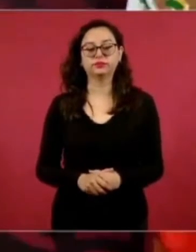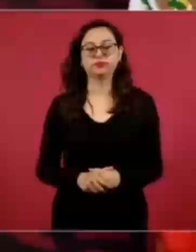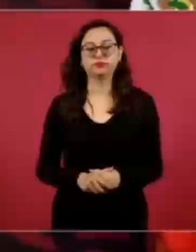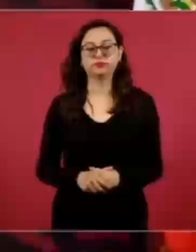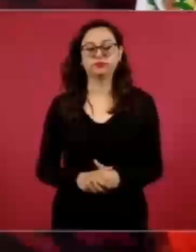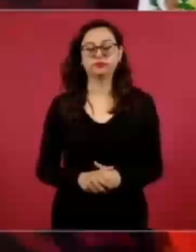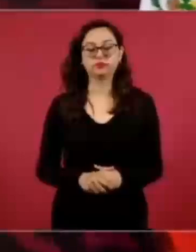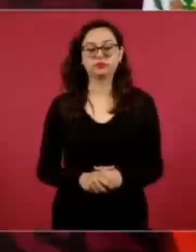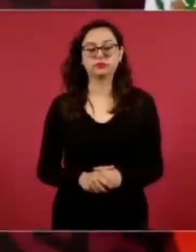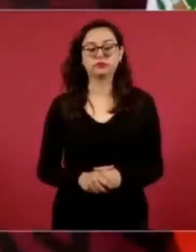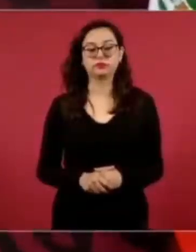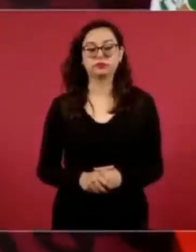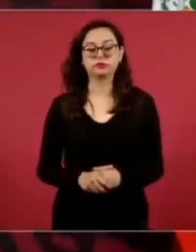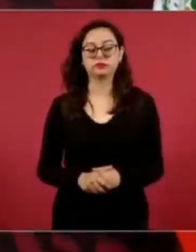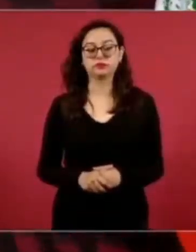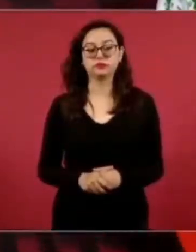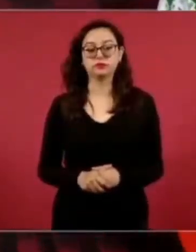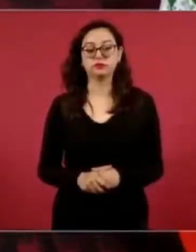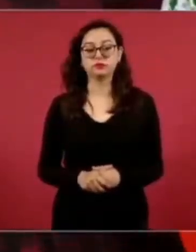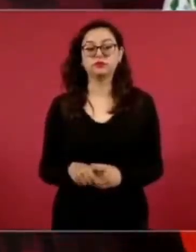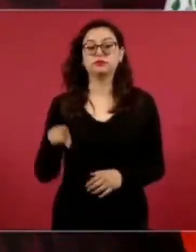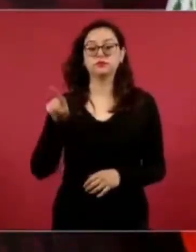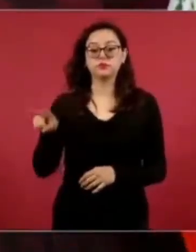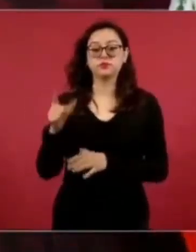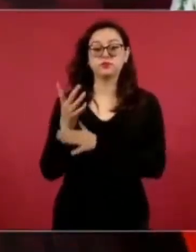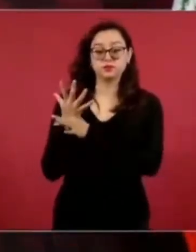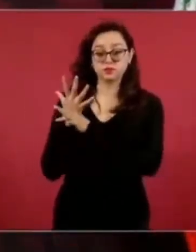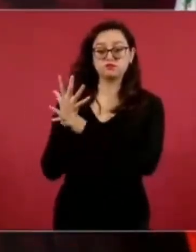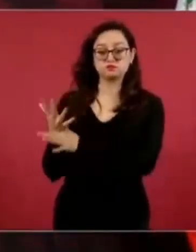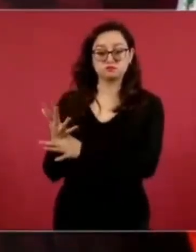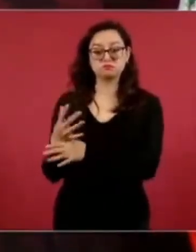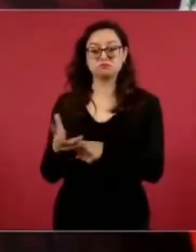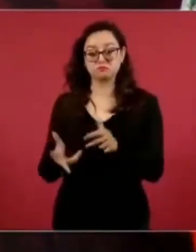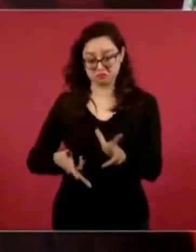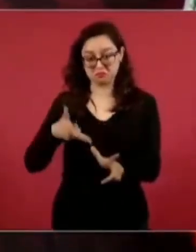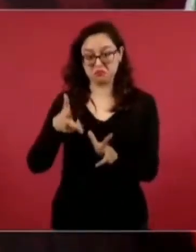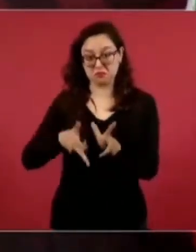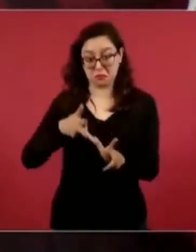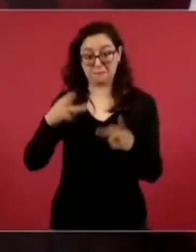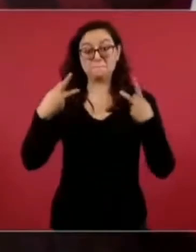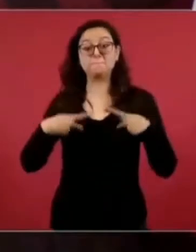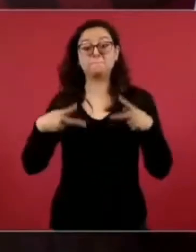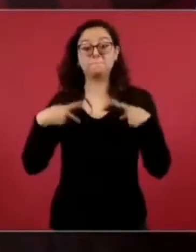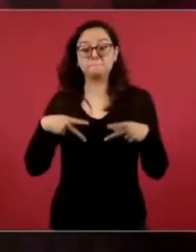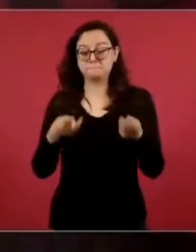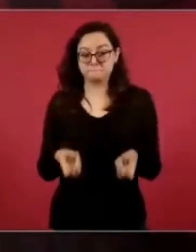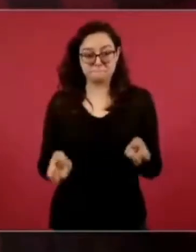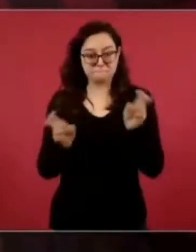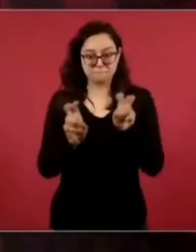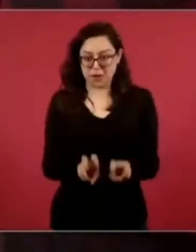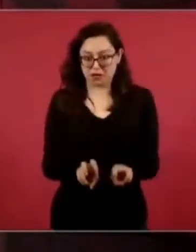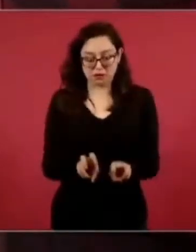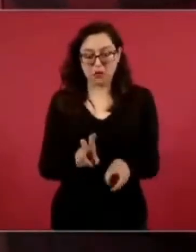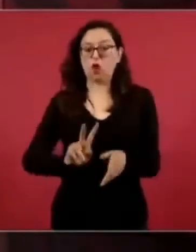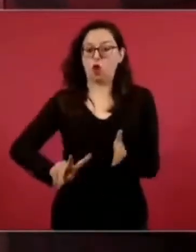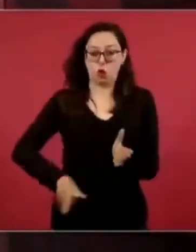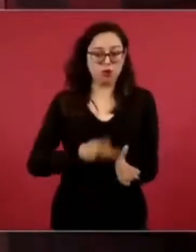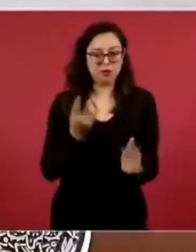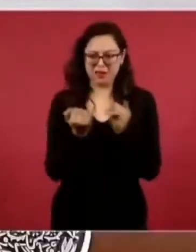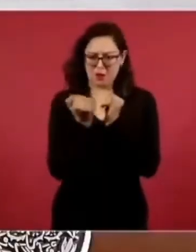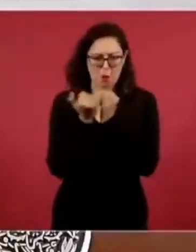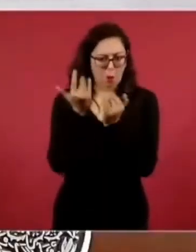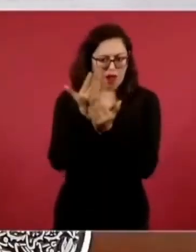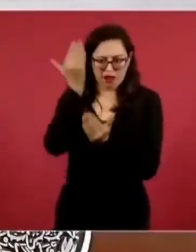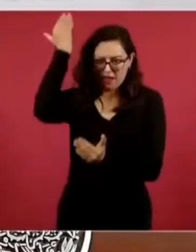hacer los trenes de pasajeros como era antes,